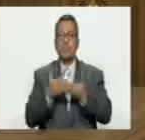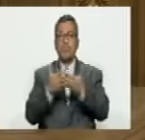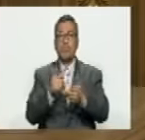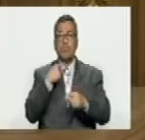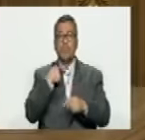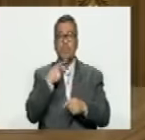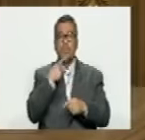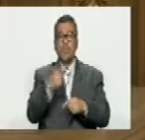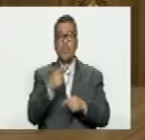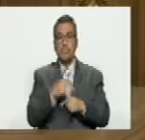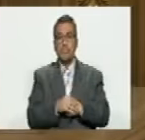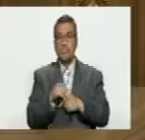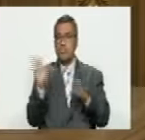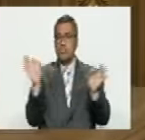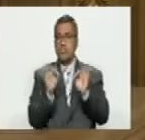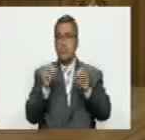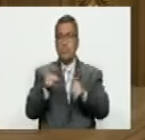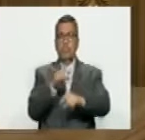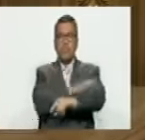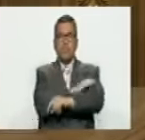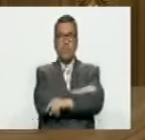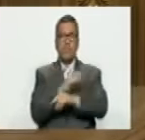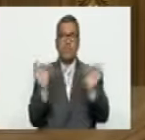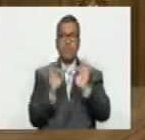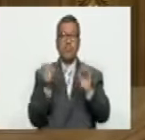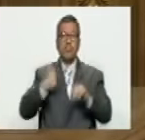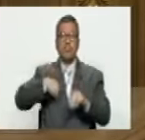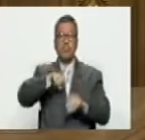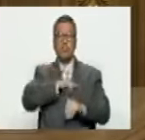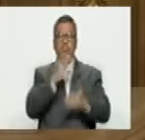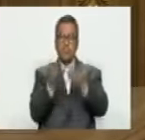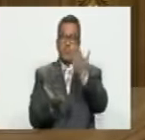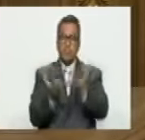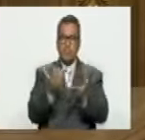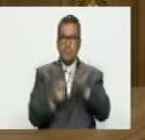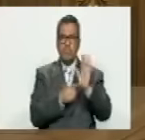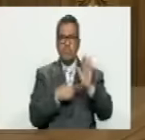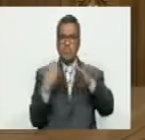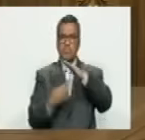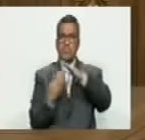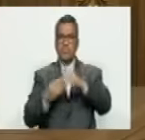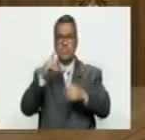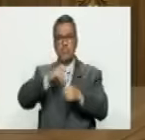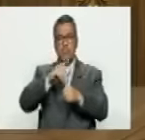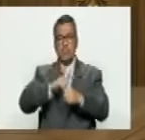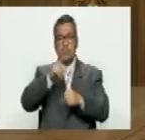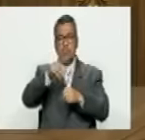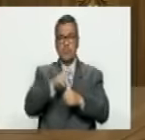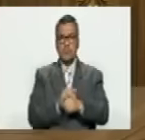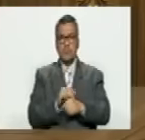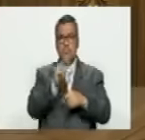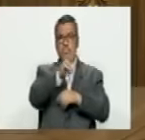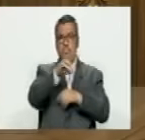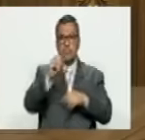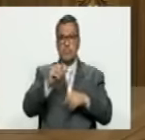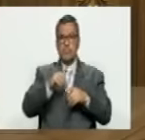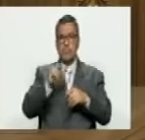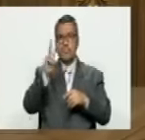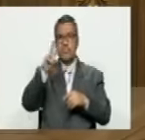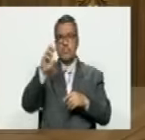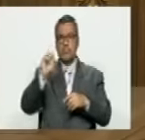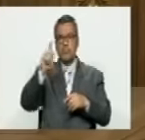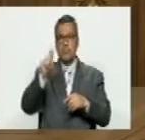él dice que no se las dio la oposición y cuando nosotros contrastamos la base de datos de 20 por Venezuela